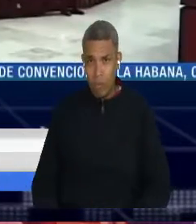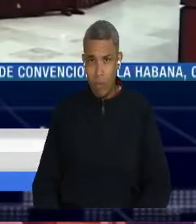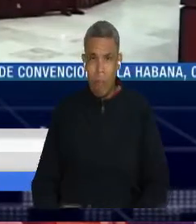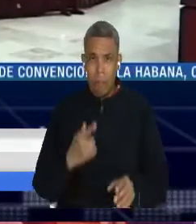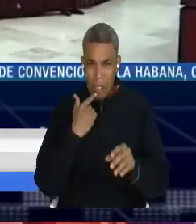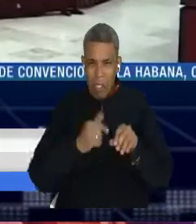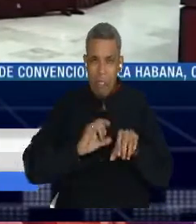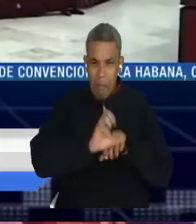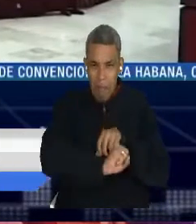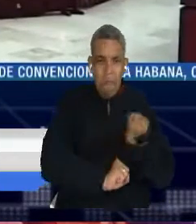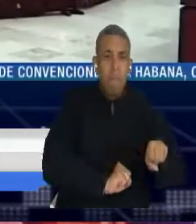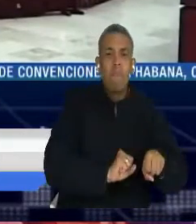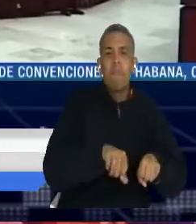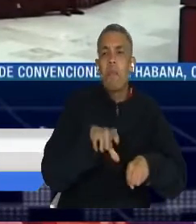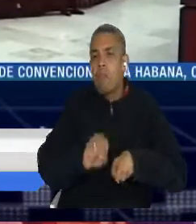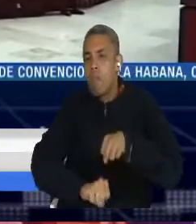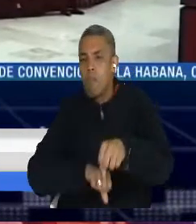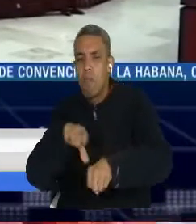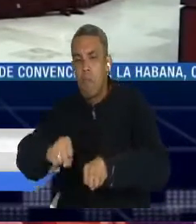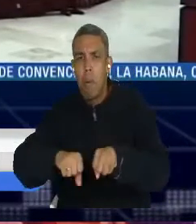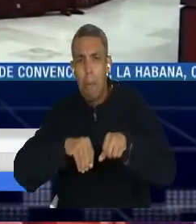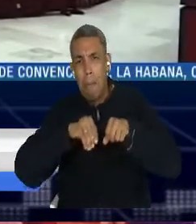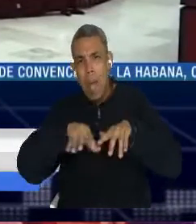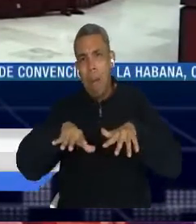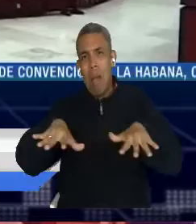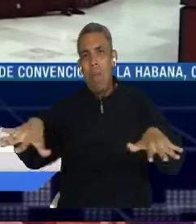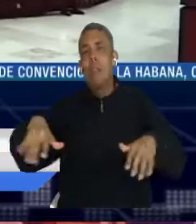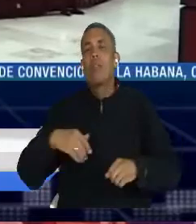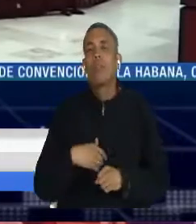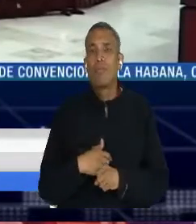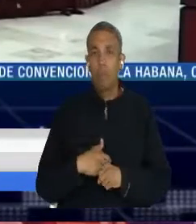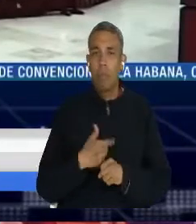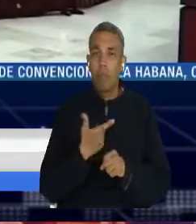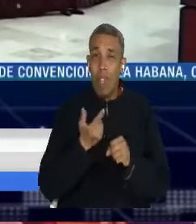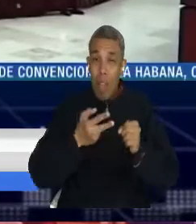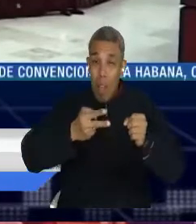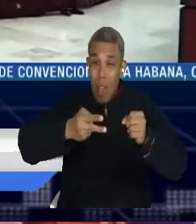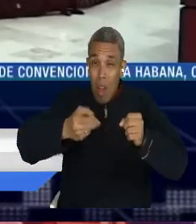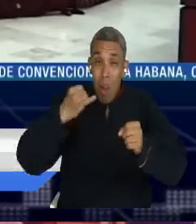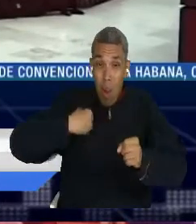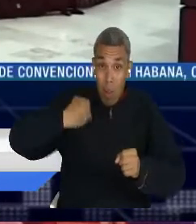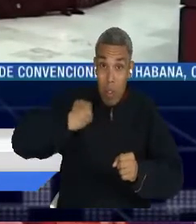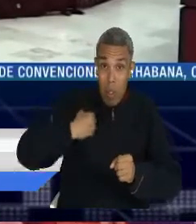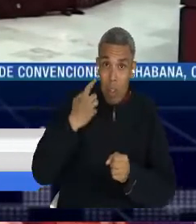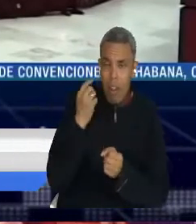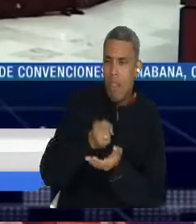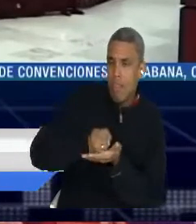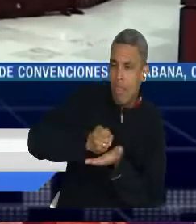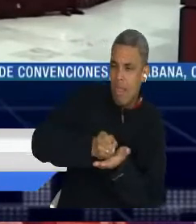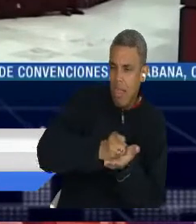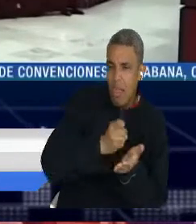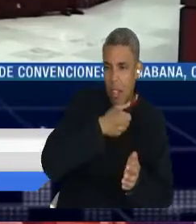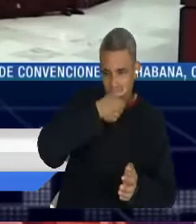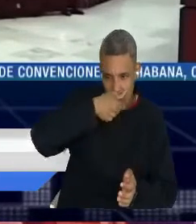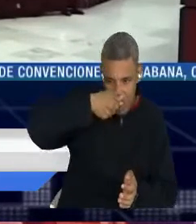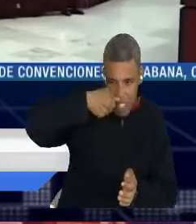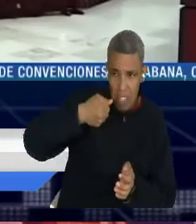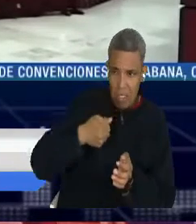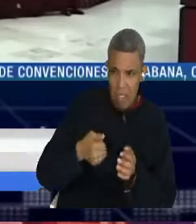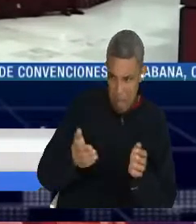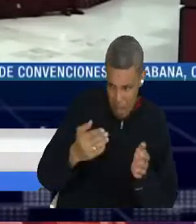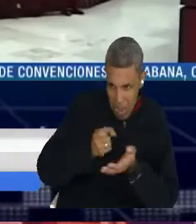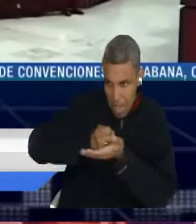existir en territorio y se están llevando a los jóvenes, están raptando a los jóvenes porque hoy